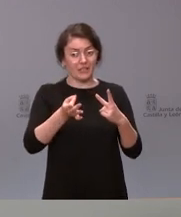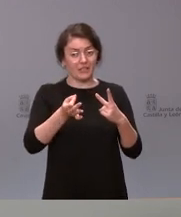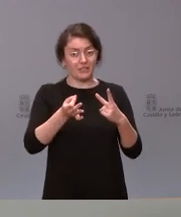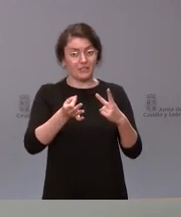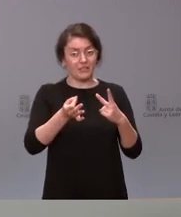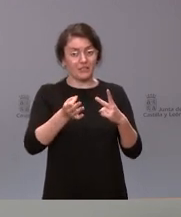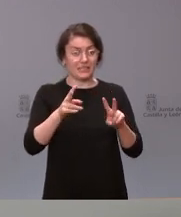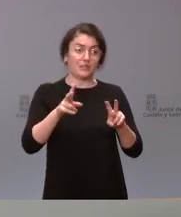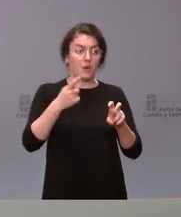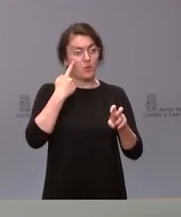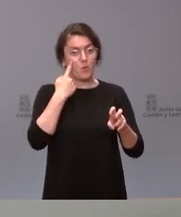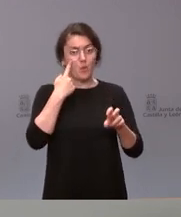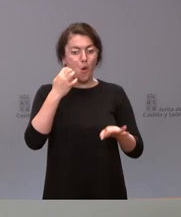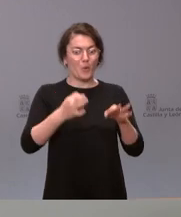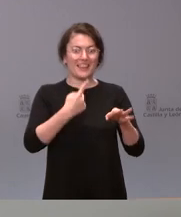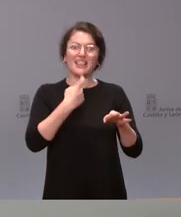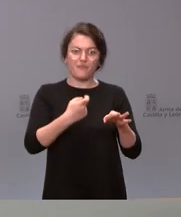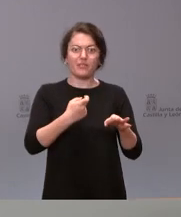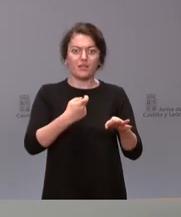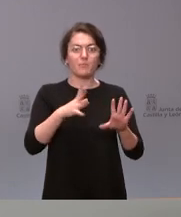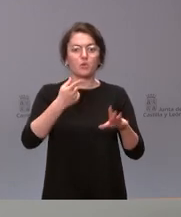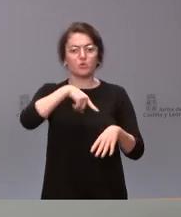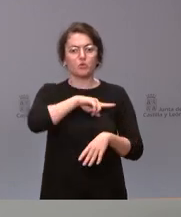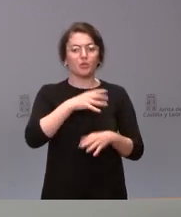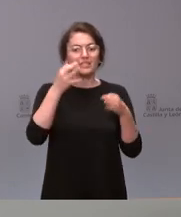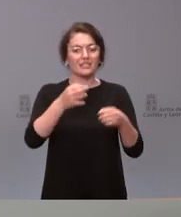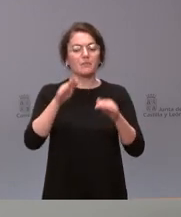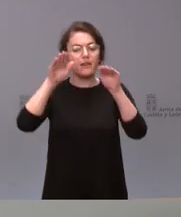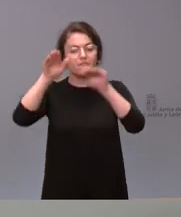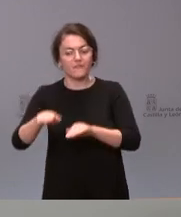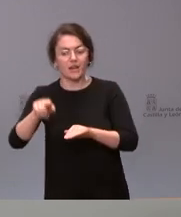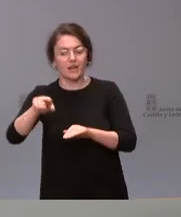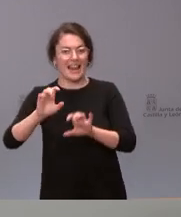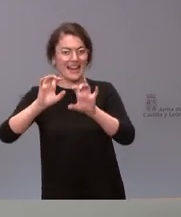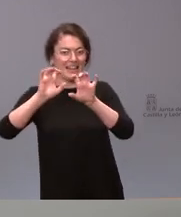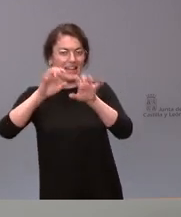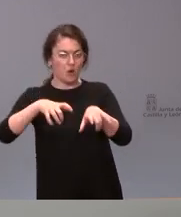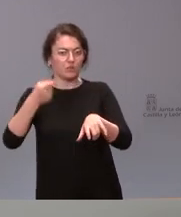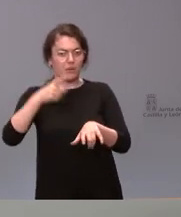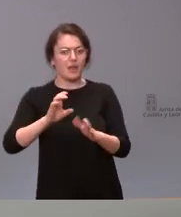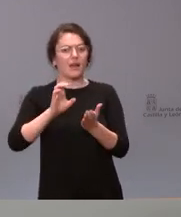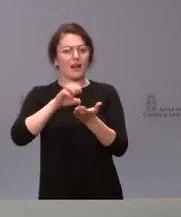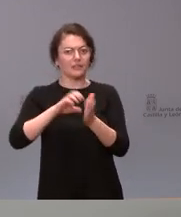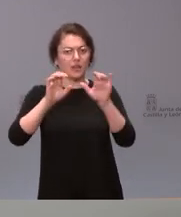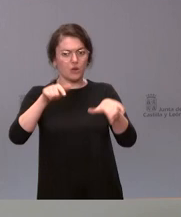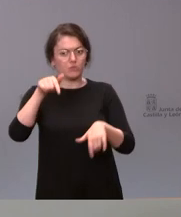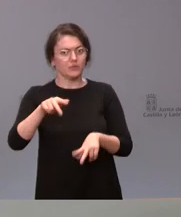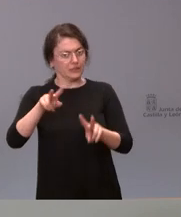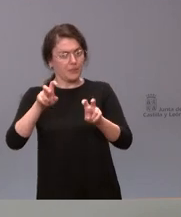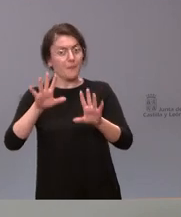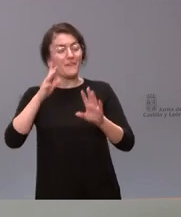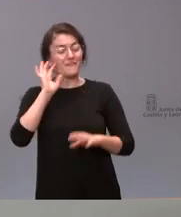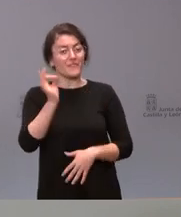jurídicamente compleja. Nosotros vamos a estar siempre al lado de León y de Castilla y León en este asunto, pero es verdad que el derecho a la